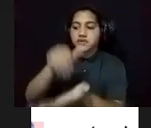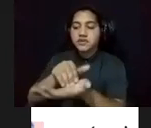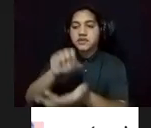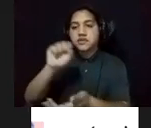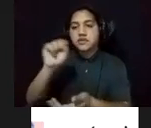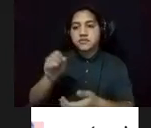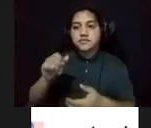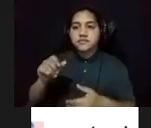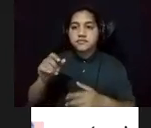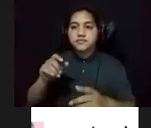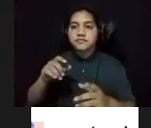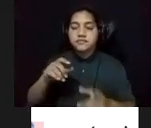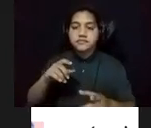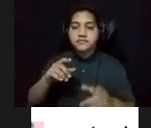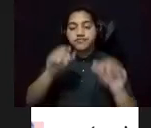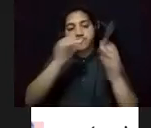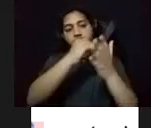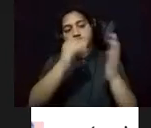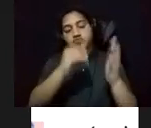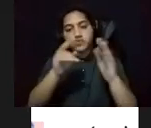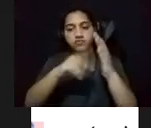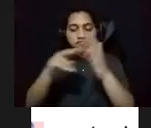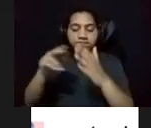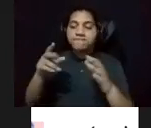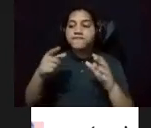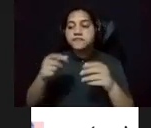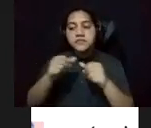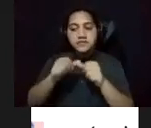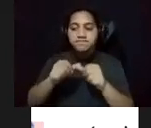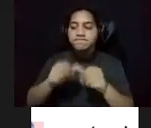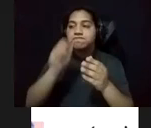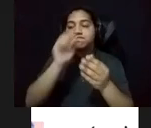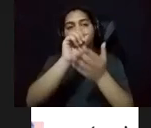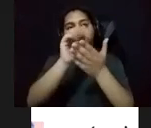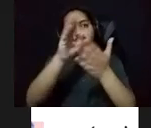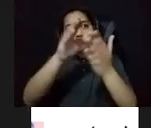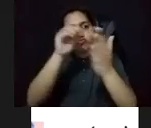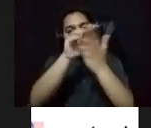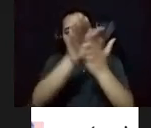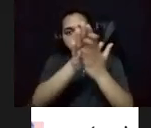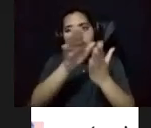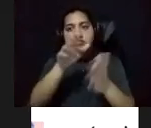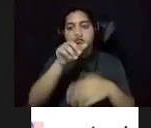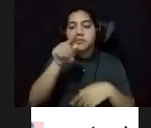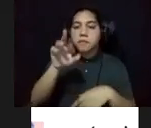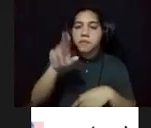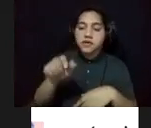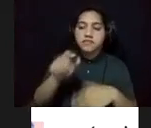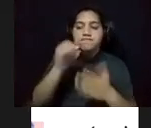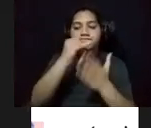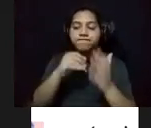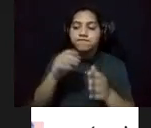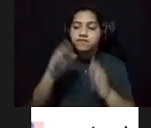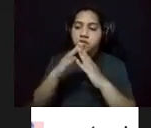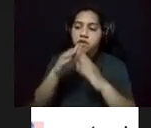de su primer hogar y fue un asiduo visitante de La Perla para dibujar las casas viejas y hacer